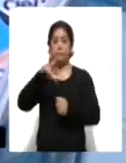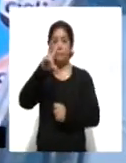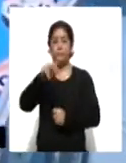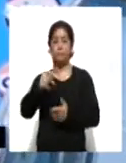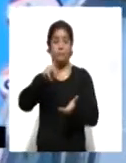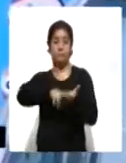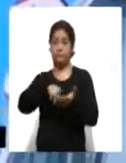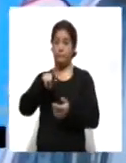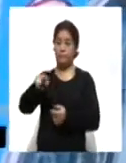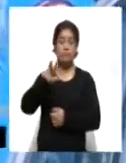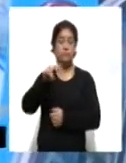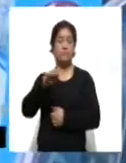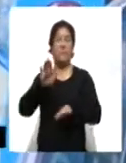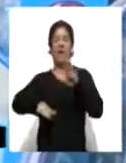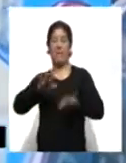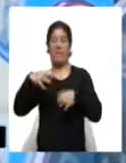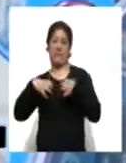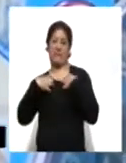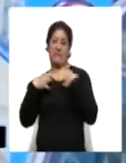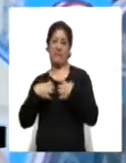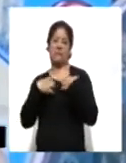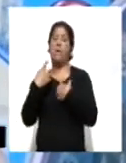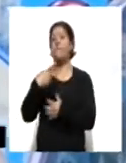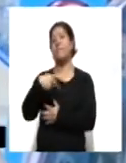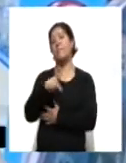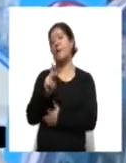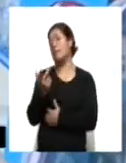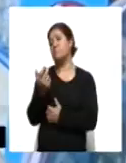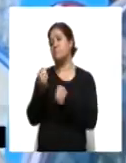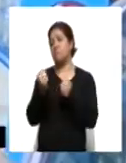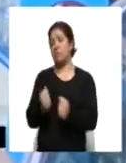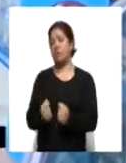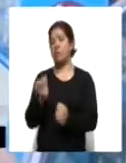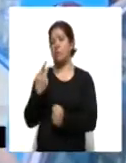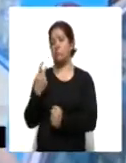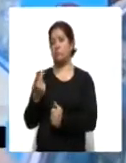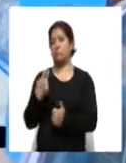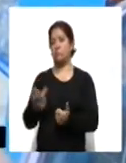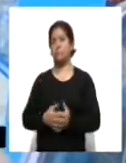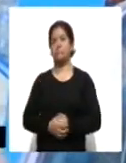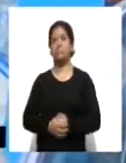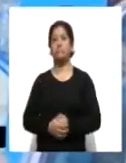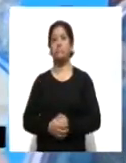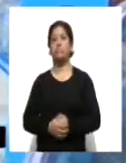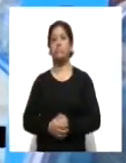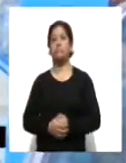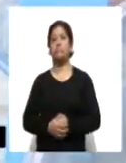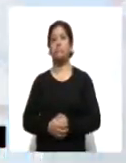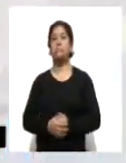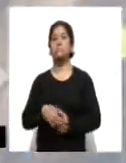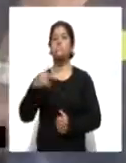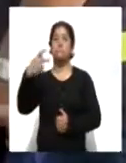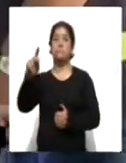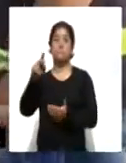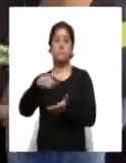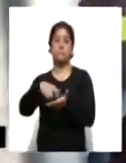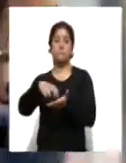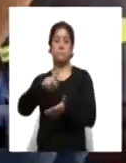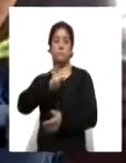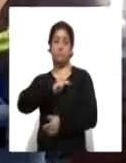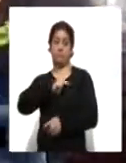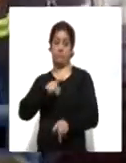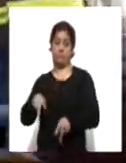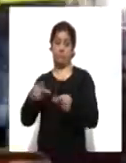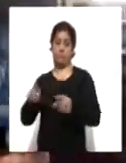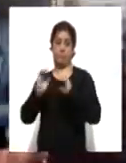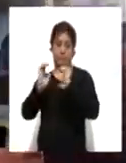A veces se molesta, pero pues es por la seguridad de ambos, tanto del comprador como mío. Por su